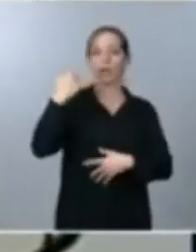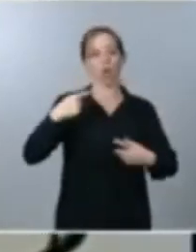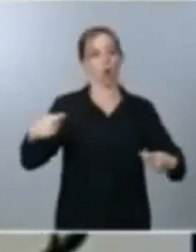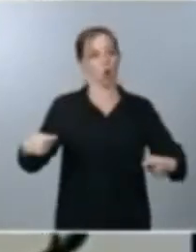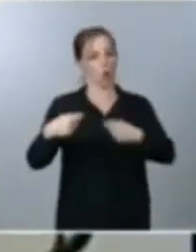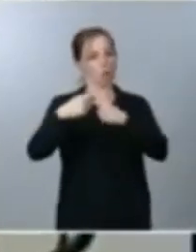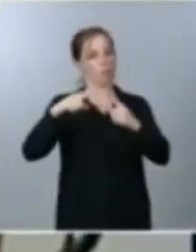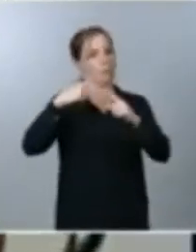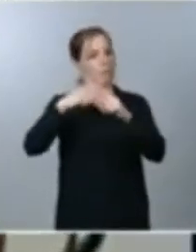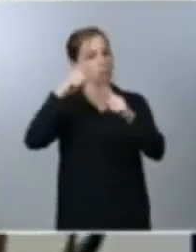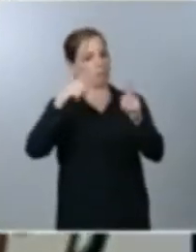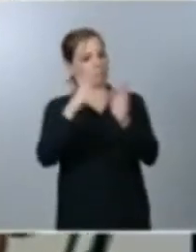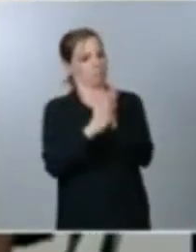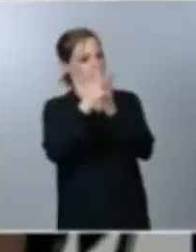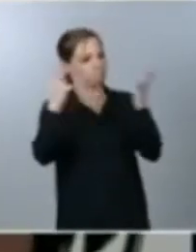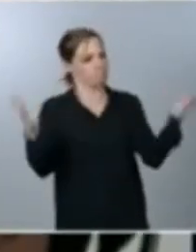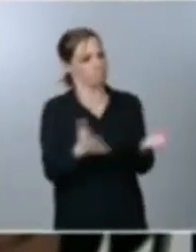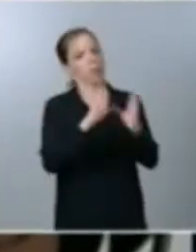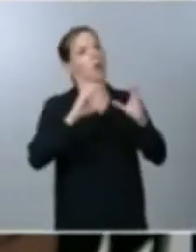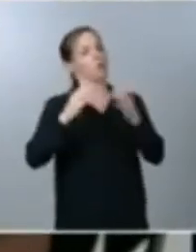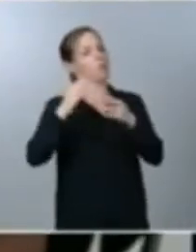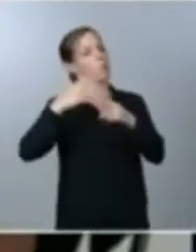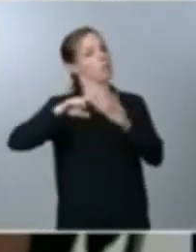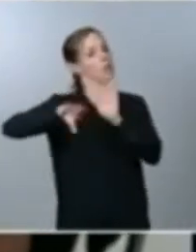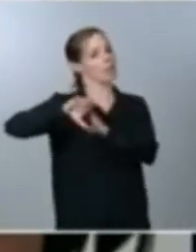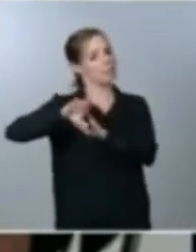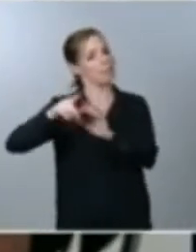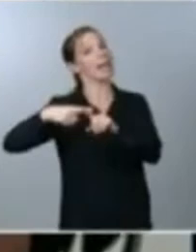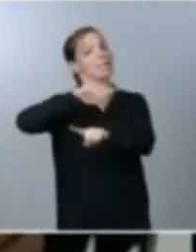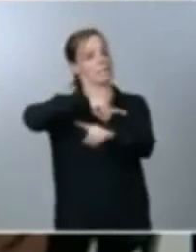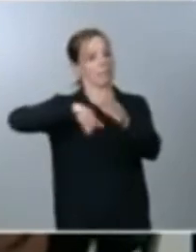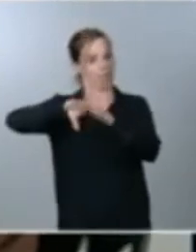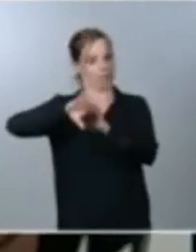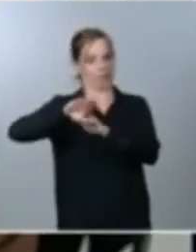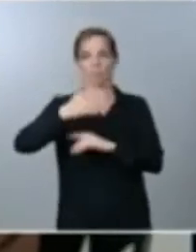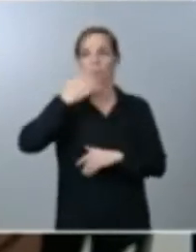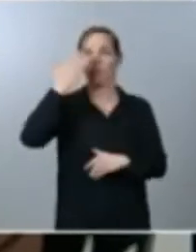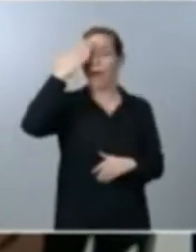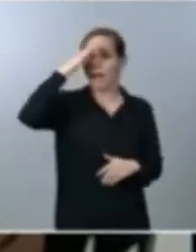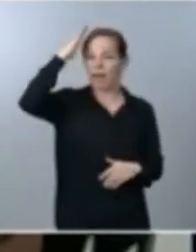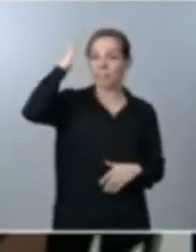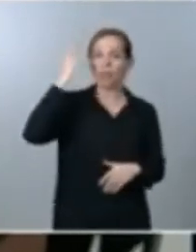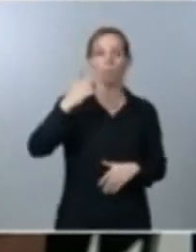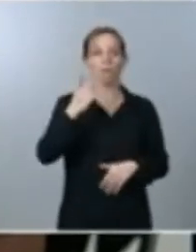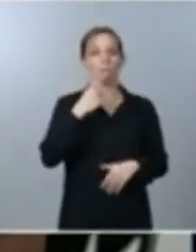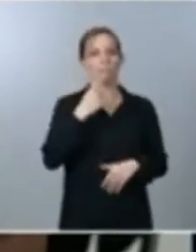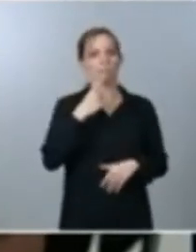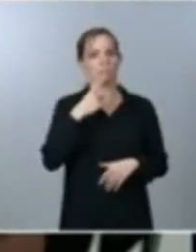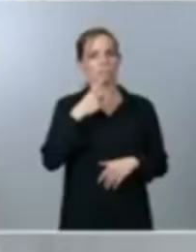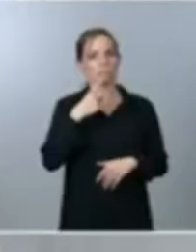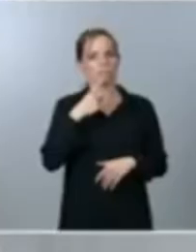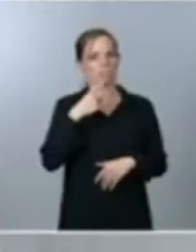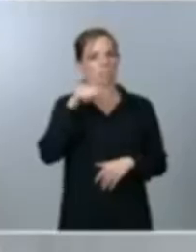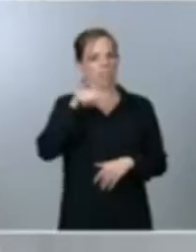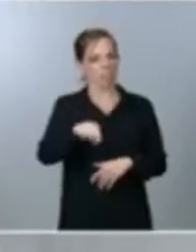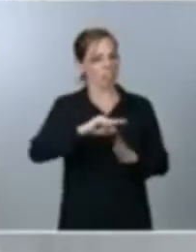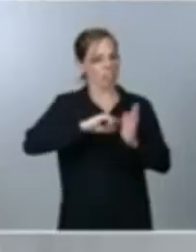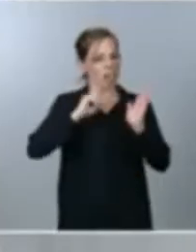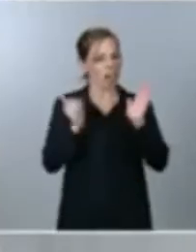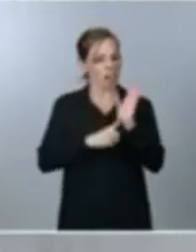derecha y de extrema derecha el señor Casado dice que es mala para la Unidad Nacional esta nueva ley CELA